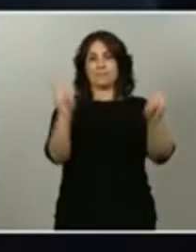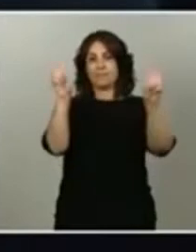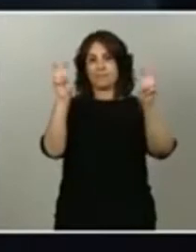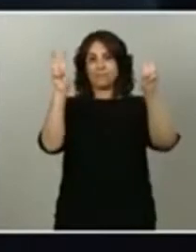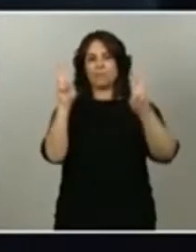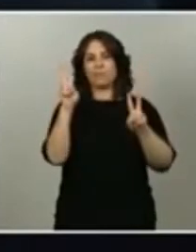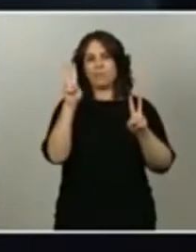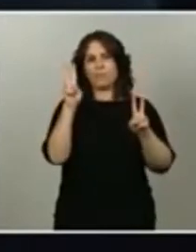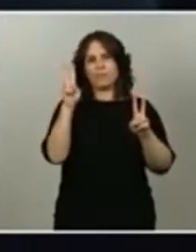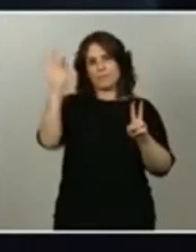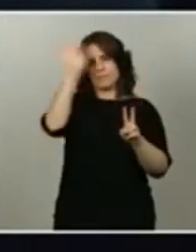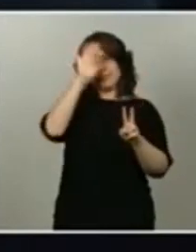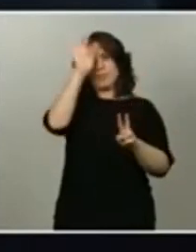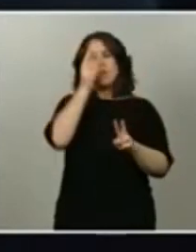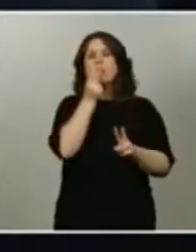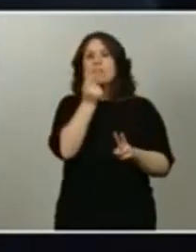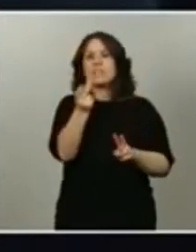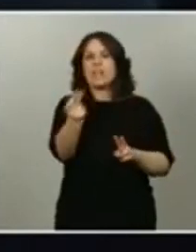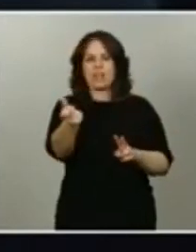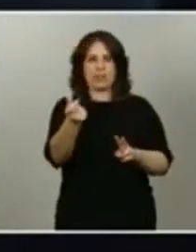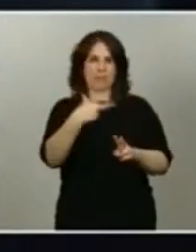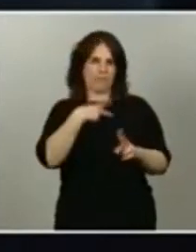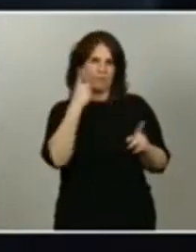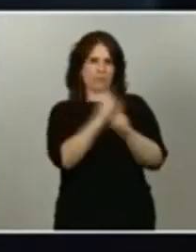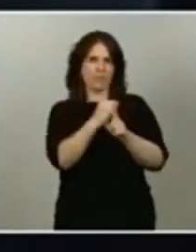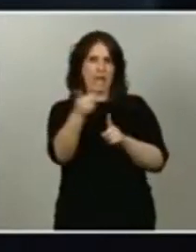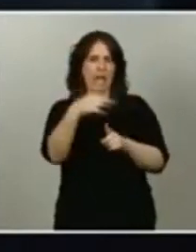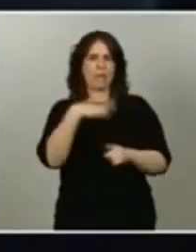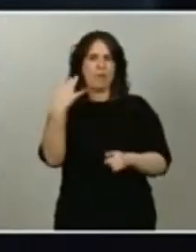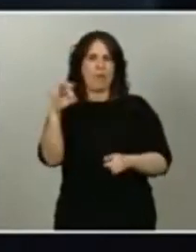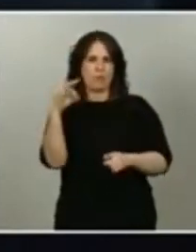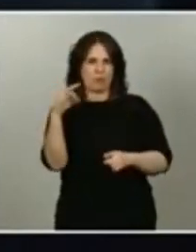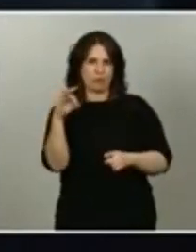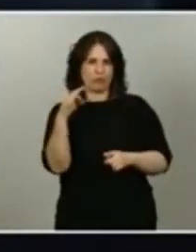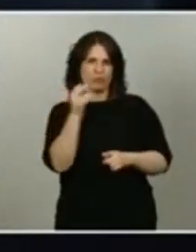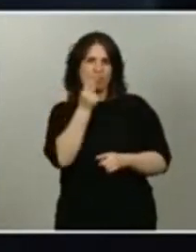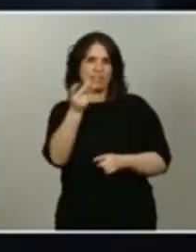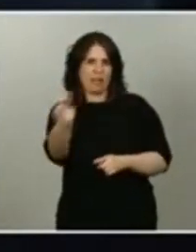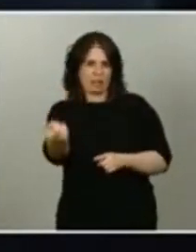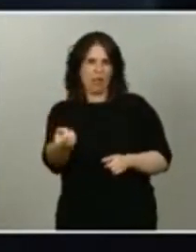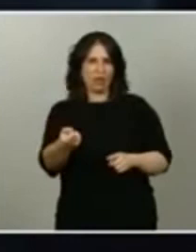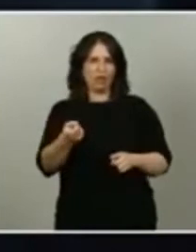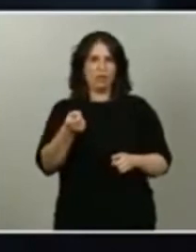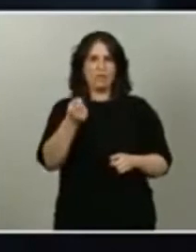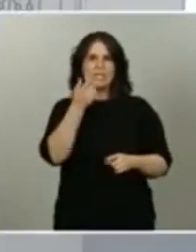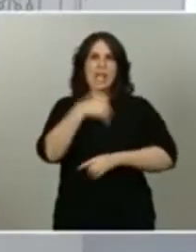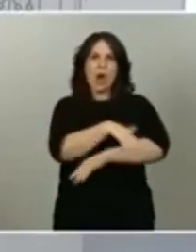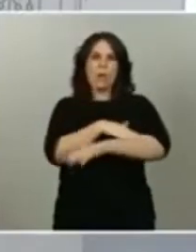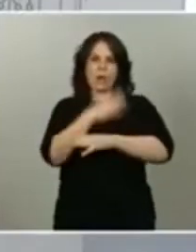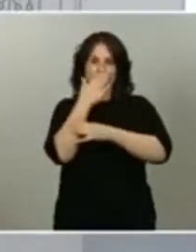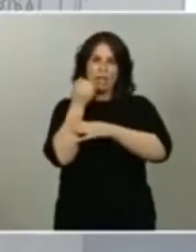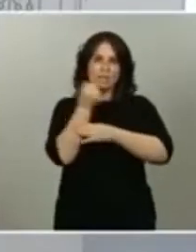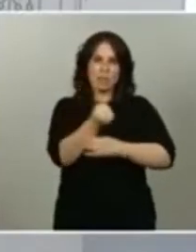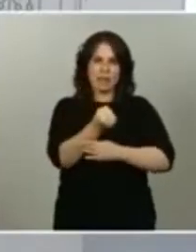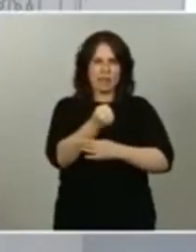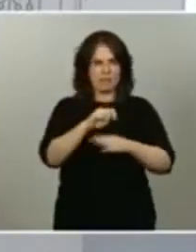fiscales a Podemos y si el Gobierno respalda totalmente o no a su vicepresidente segundo. Gracias.